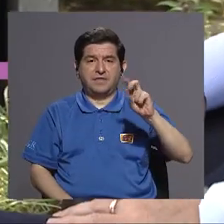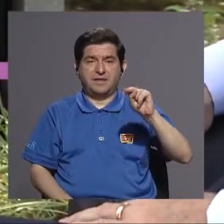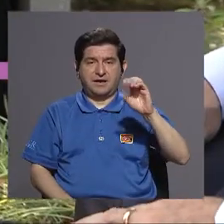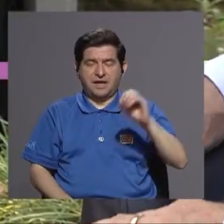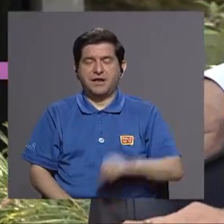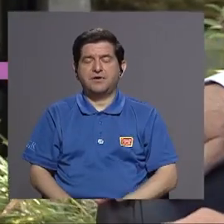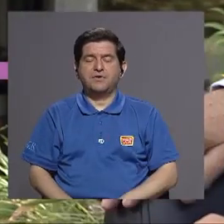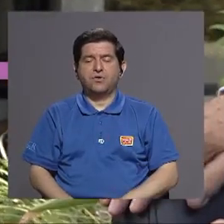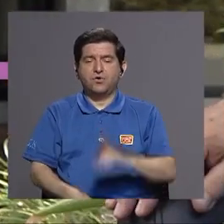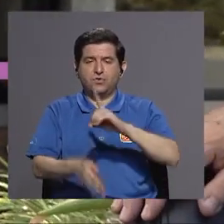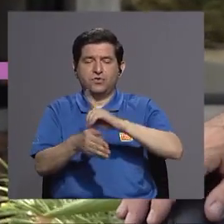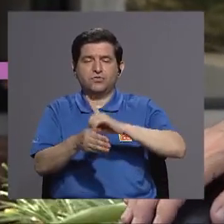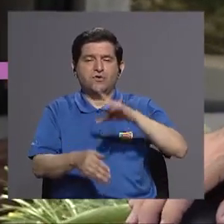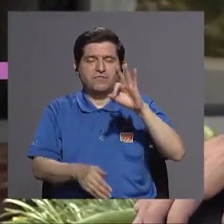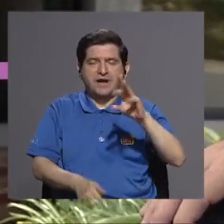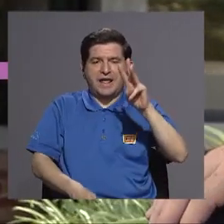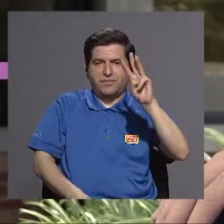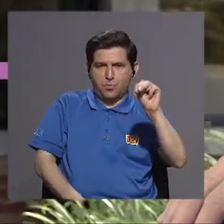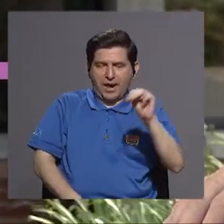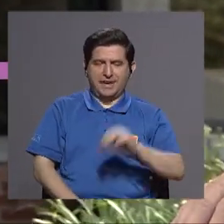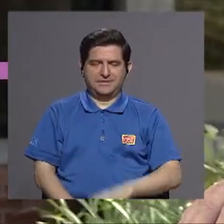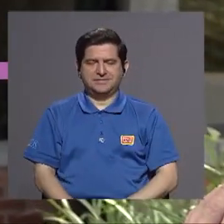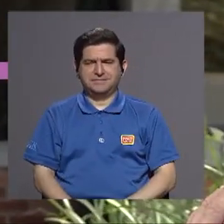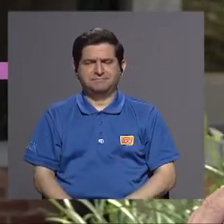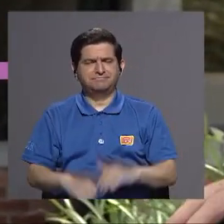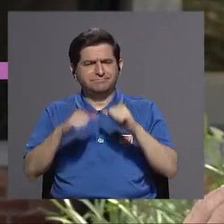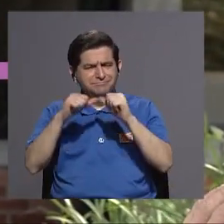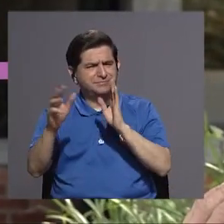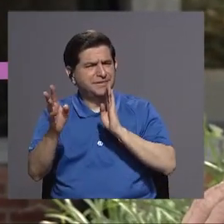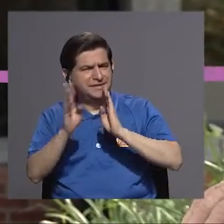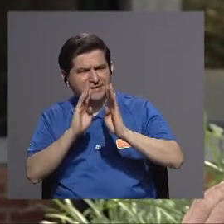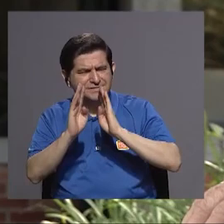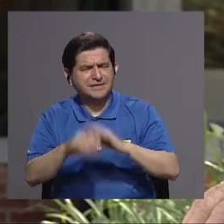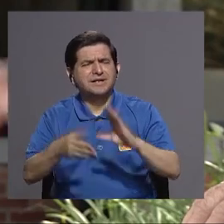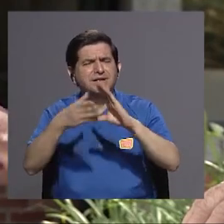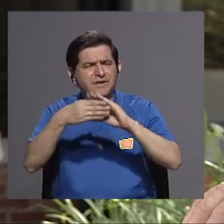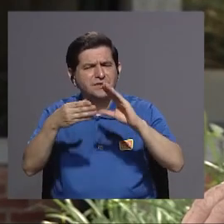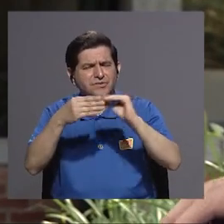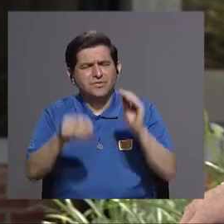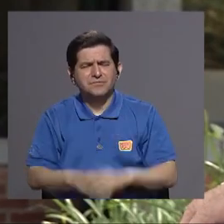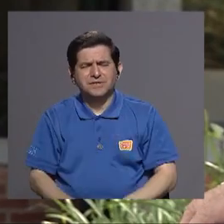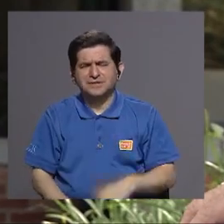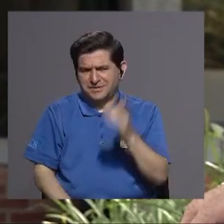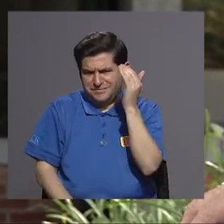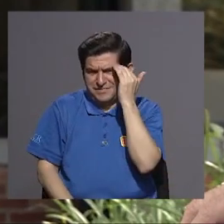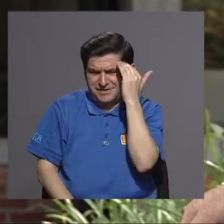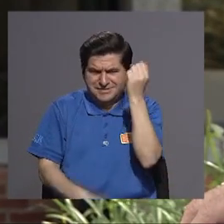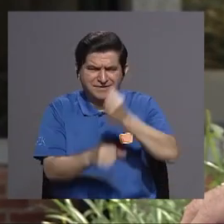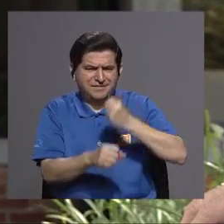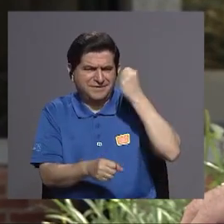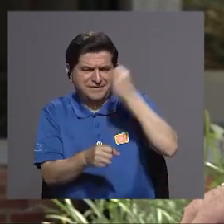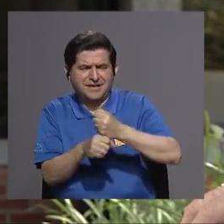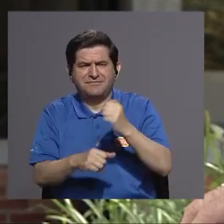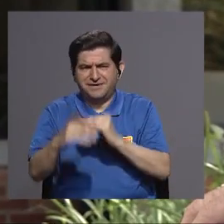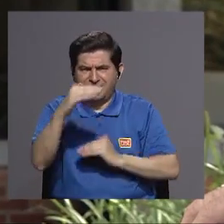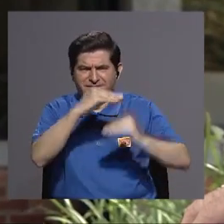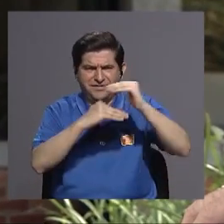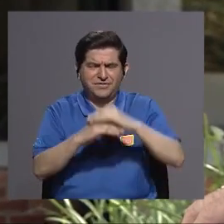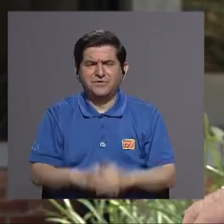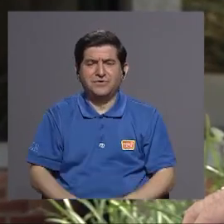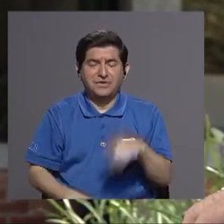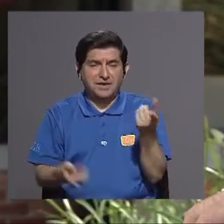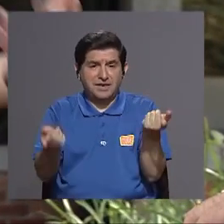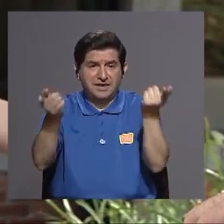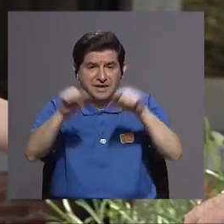doctor fernando morales y doctor para seguir comentando y conociendo un poquito más del trabajo que tiene la facultad de